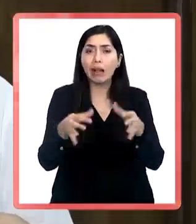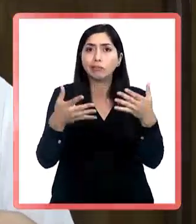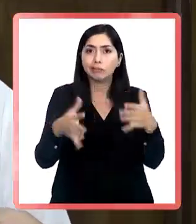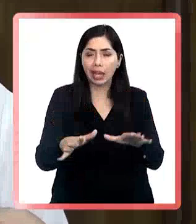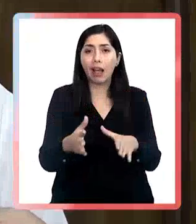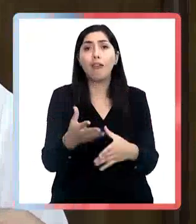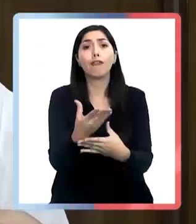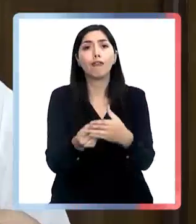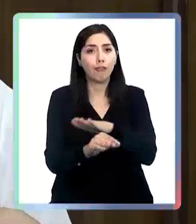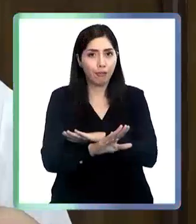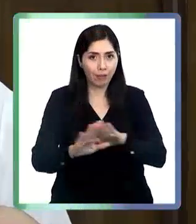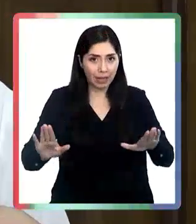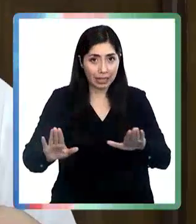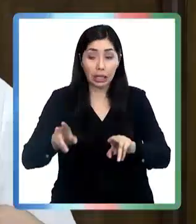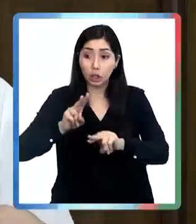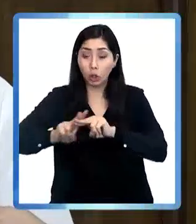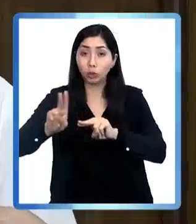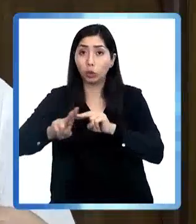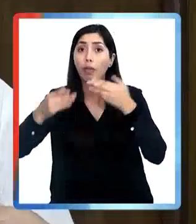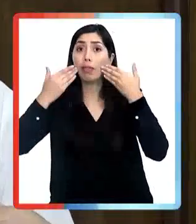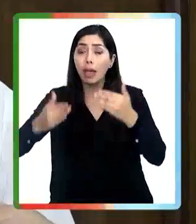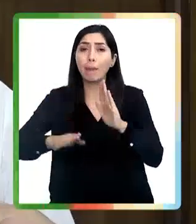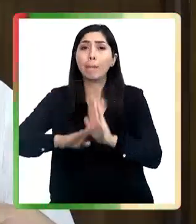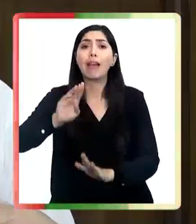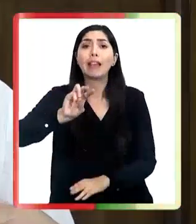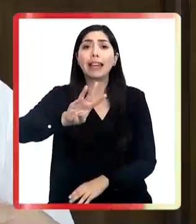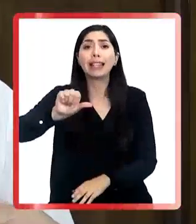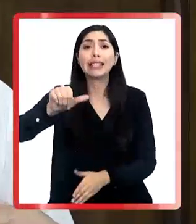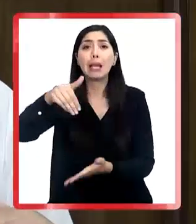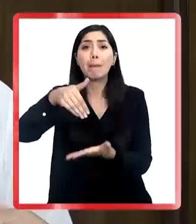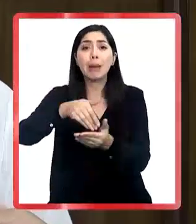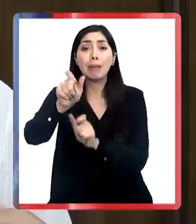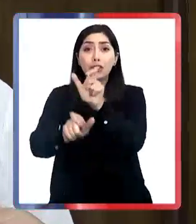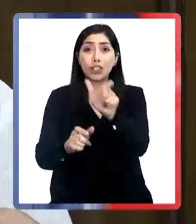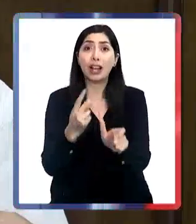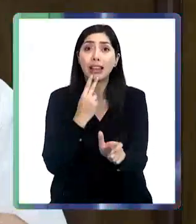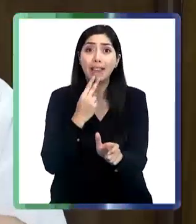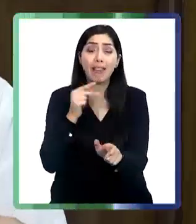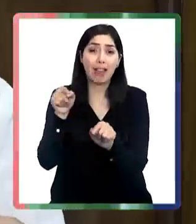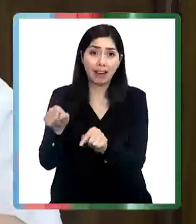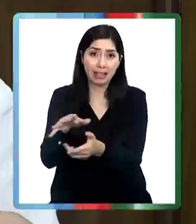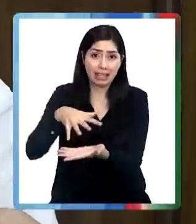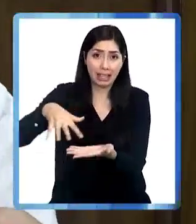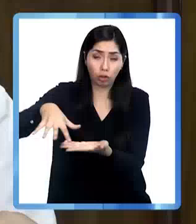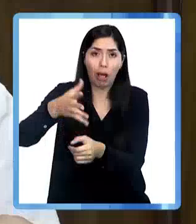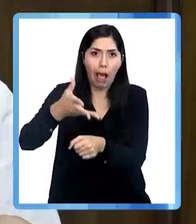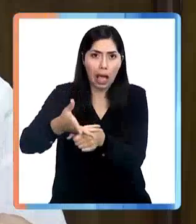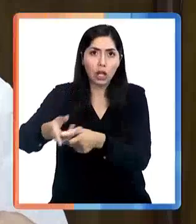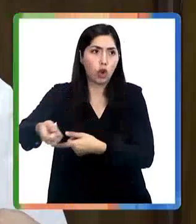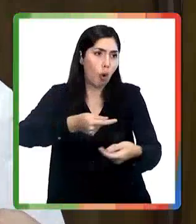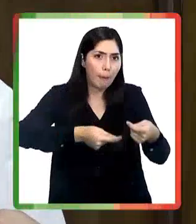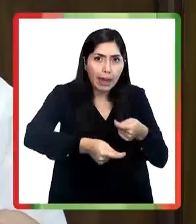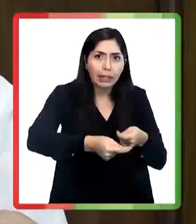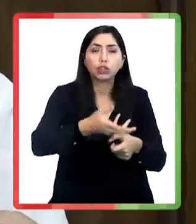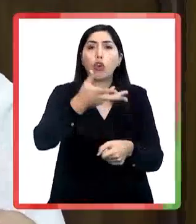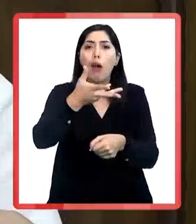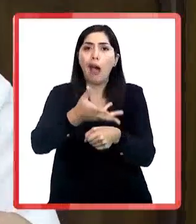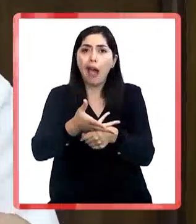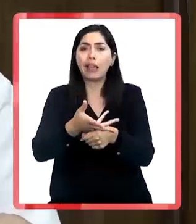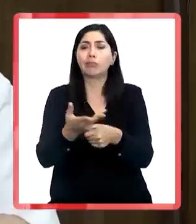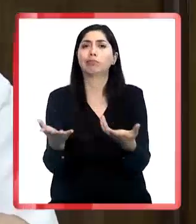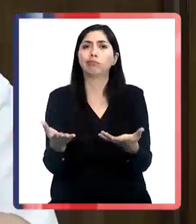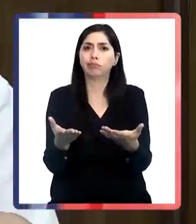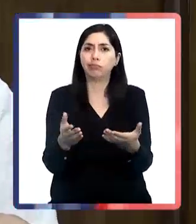concluya y le da solución a más de 36.000 personas que transitan por esa vía. Es un sector donde existe comercio, donde existe